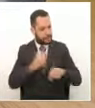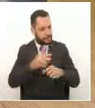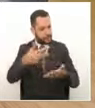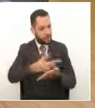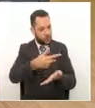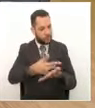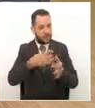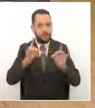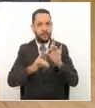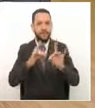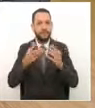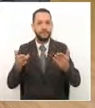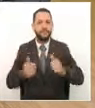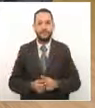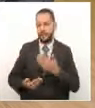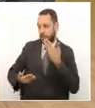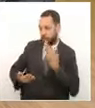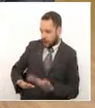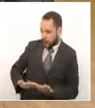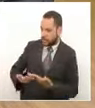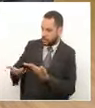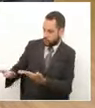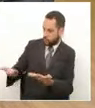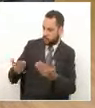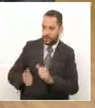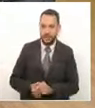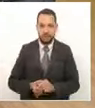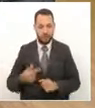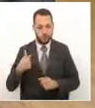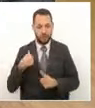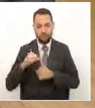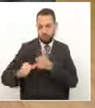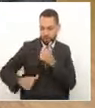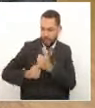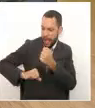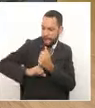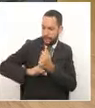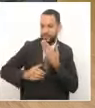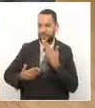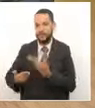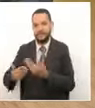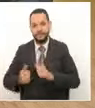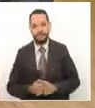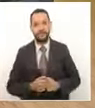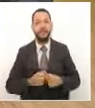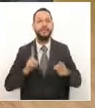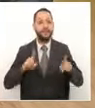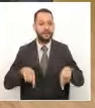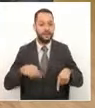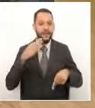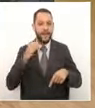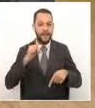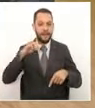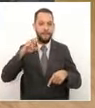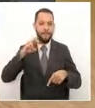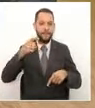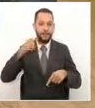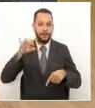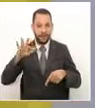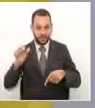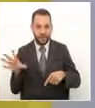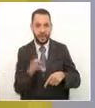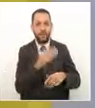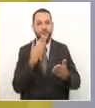muchas gracias a usted y a todo el equipo yo me siento muy respaldado por todos ustedes doctora margarita feliz noche gracias a todos